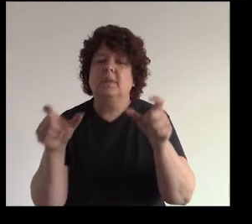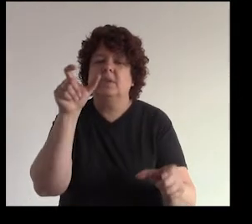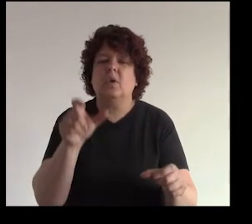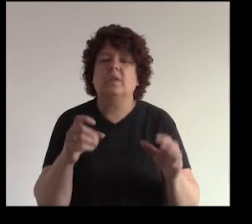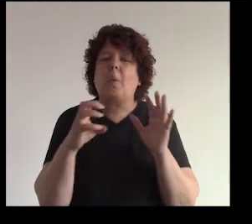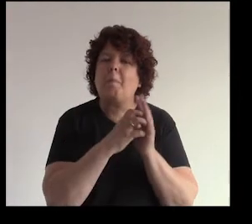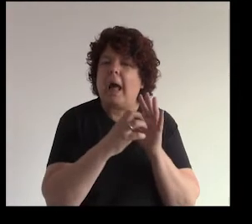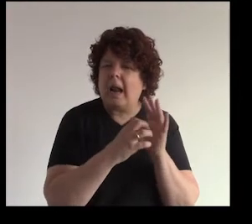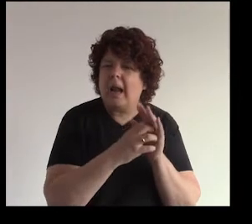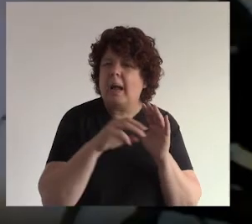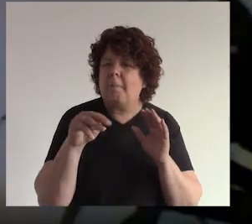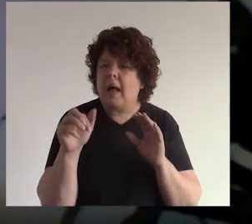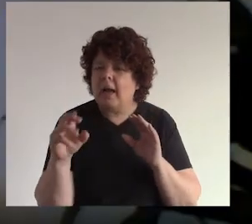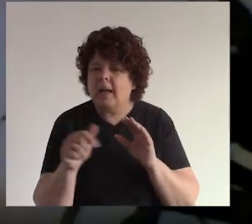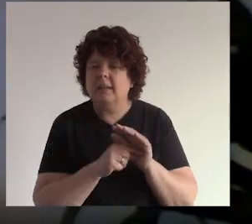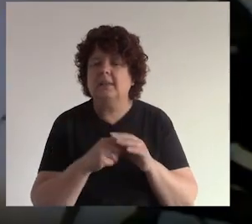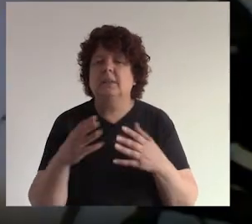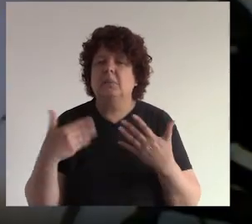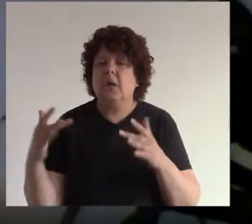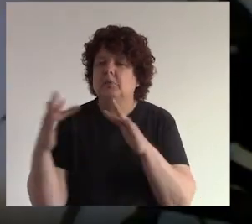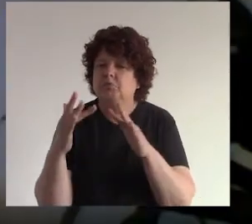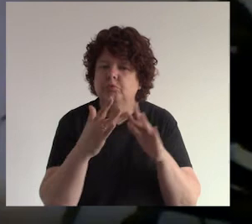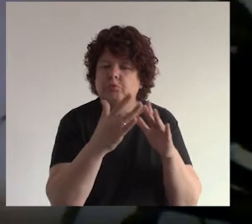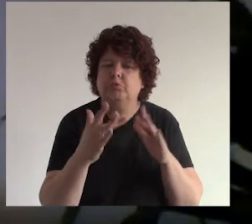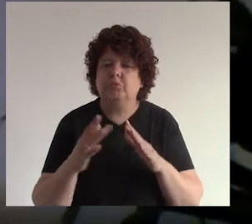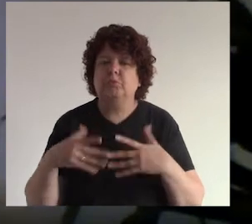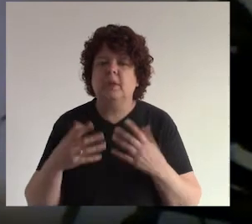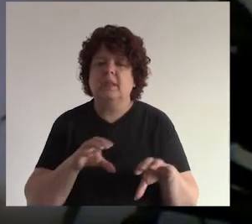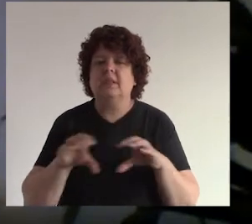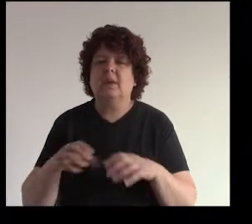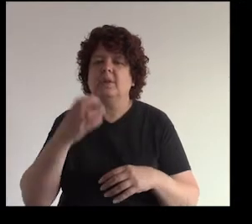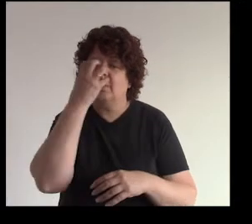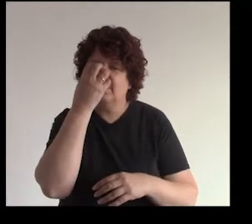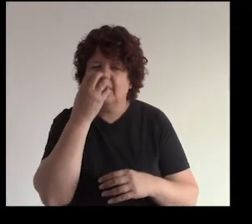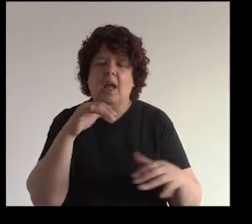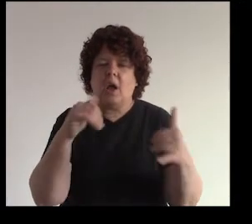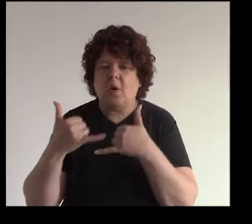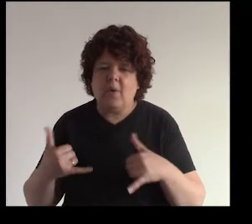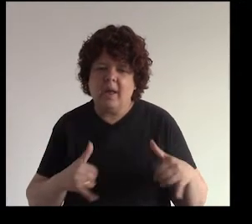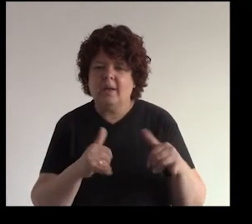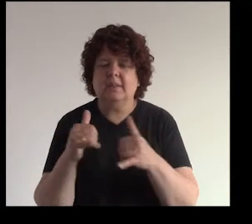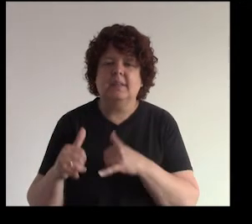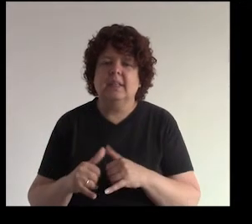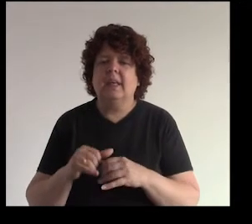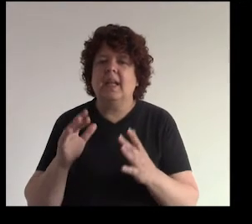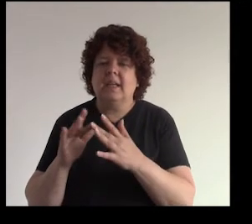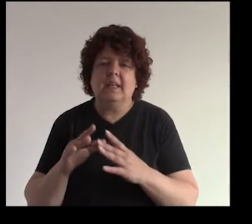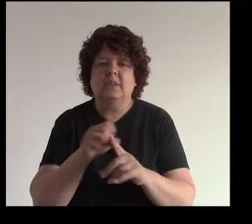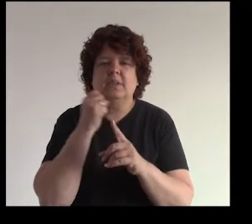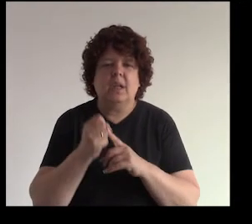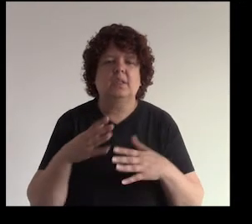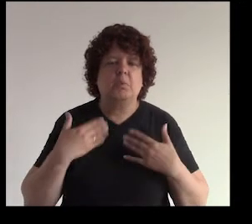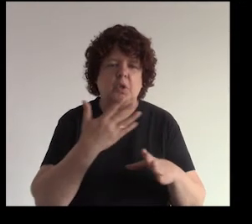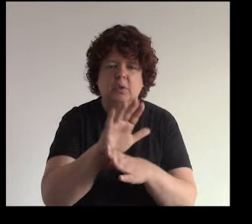usuarios con otras marcas puedes de hecho hacer cosas muy divertidas incluso hay juegos en las redes sociales que